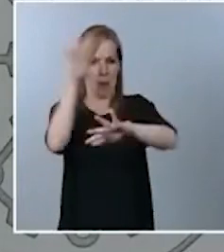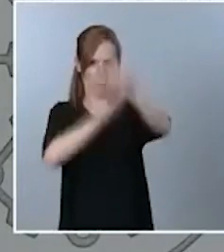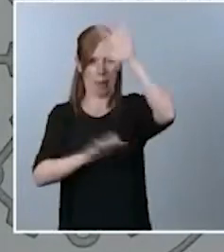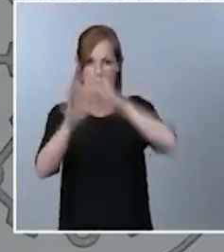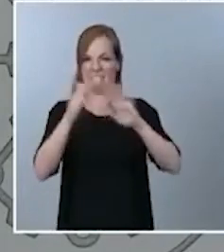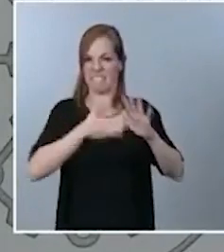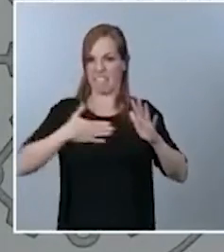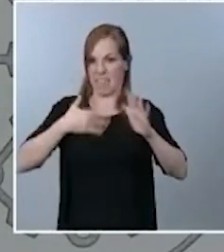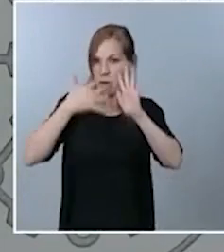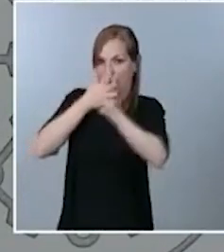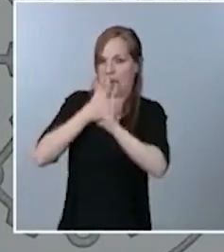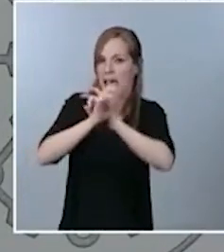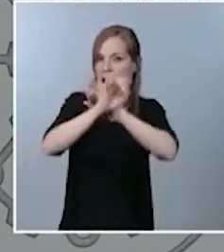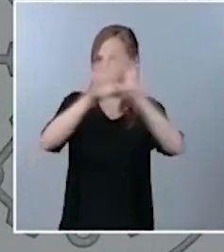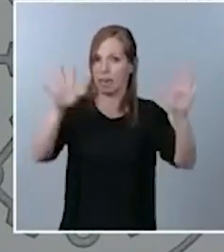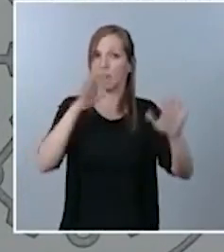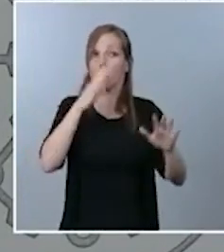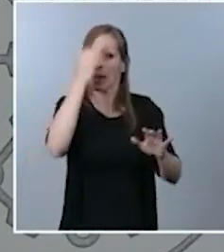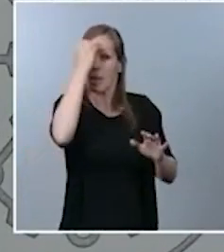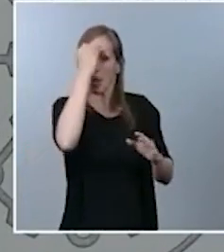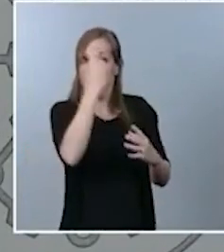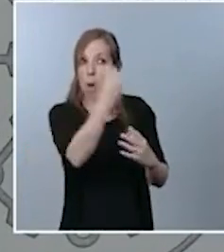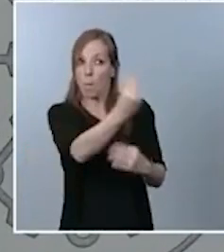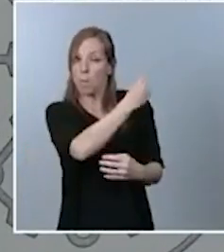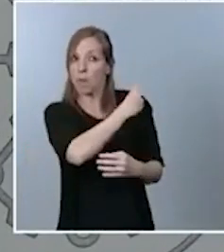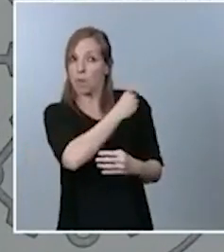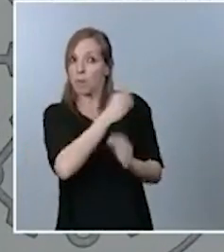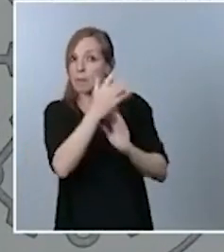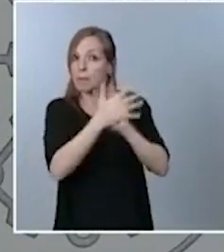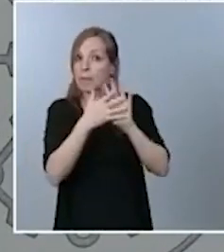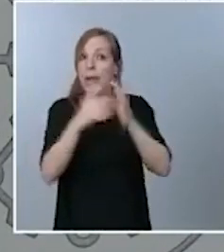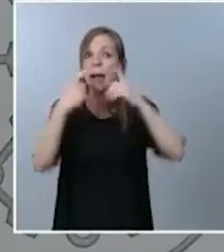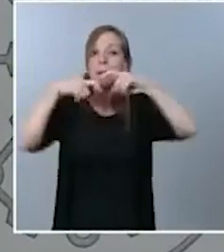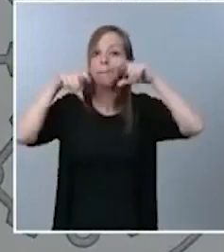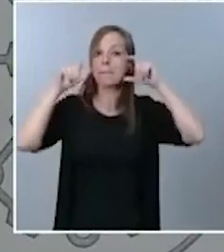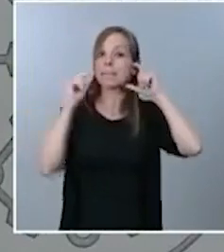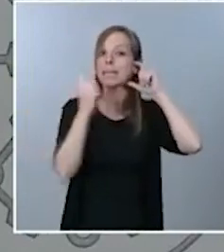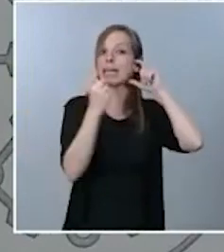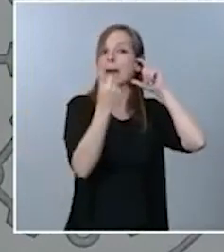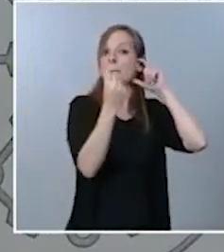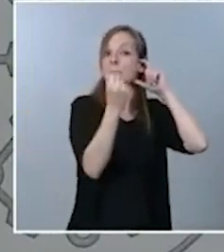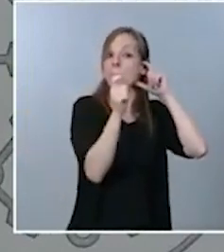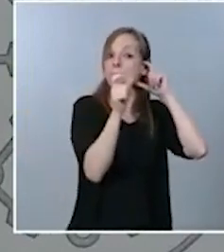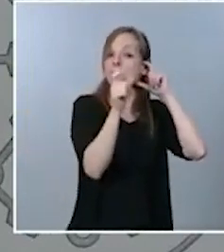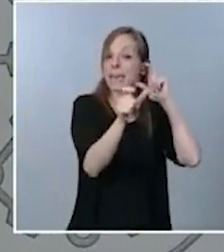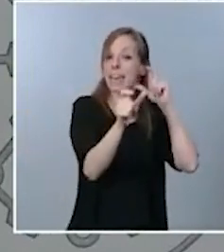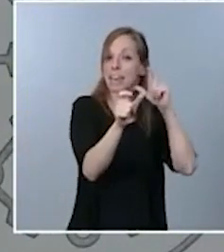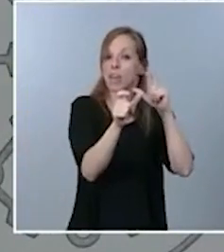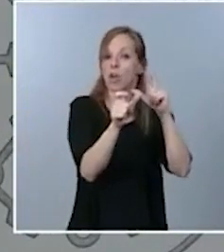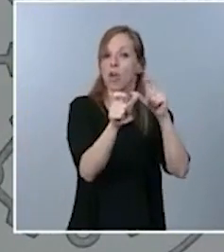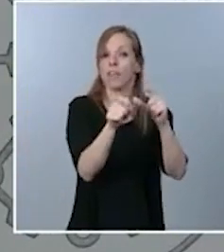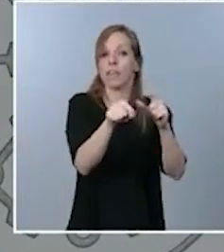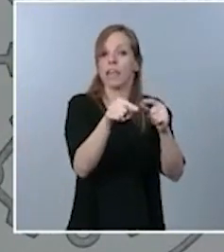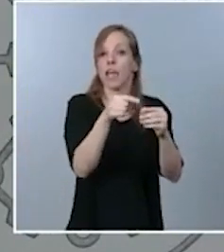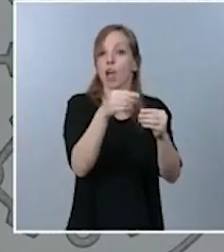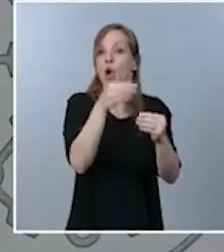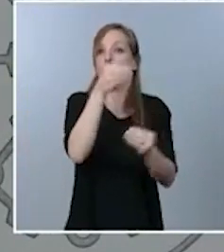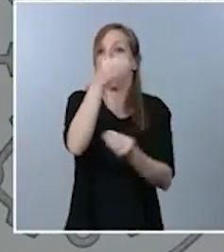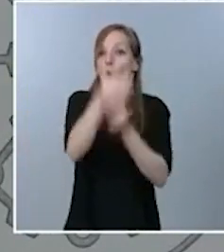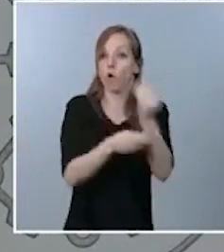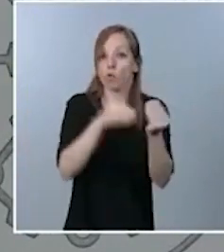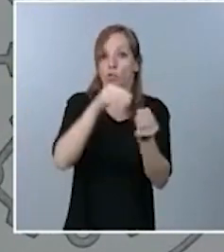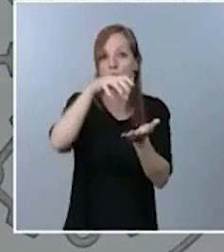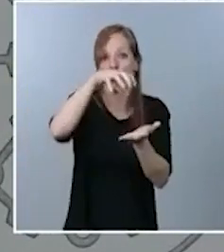tus palabras se refieren al precio de las mascarillas de venta, perdón, de utilización en los centros públicos